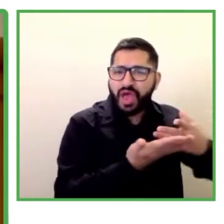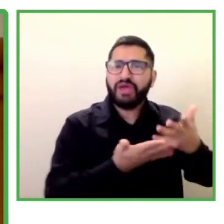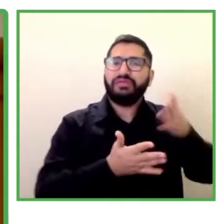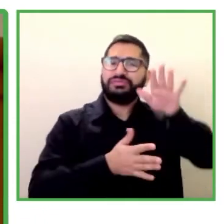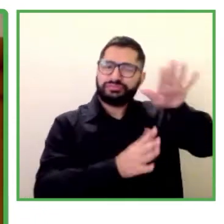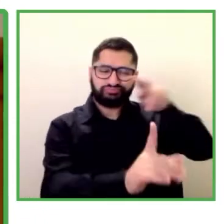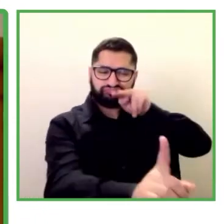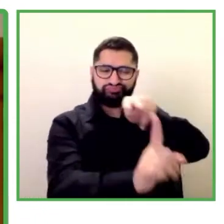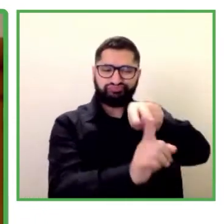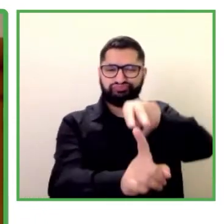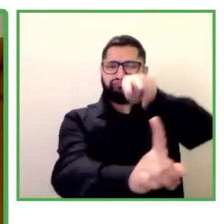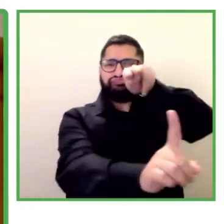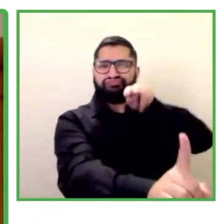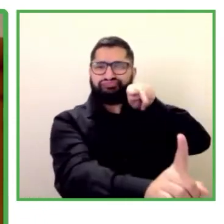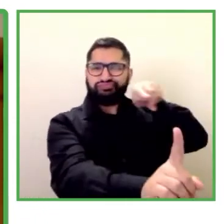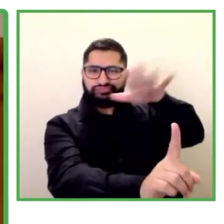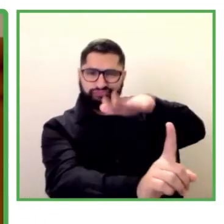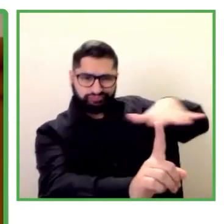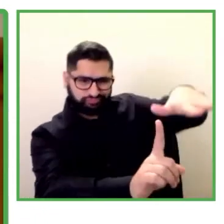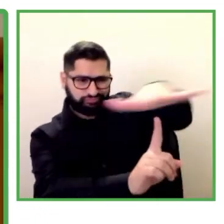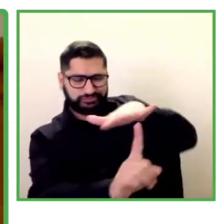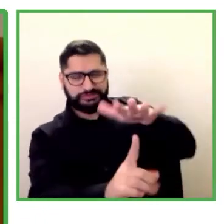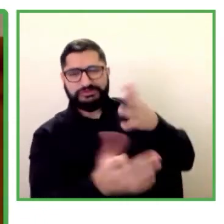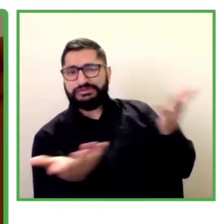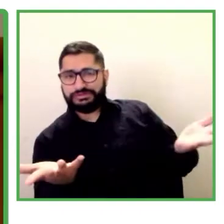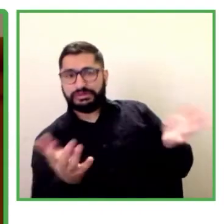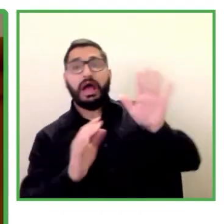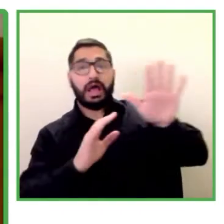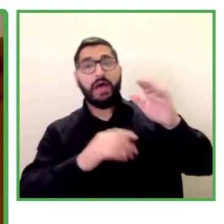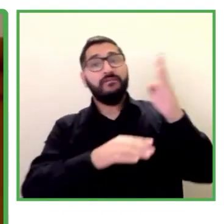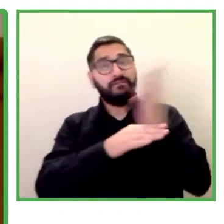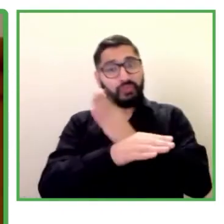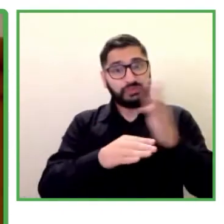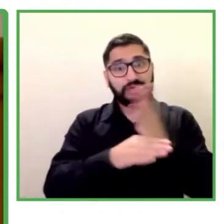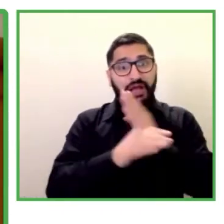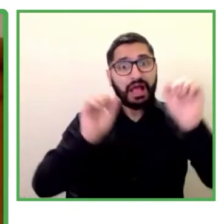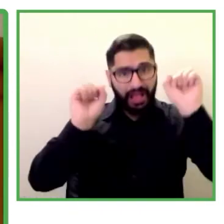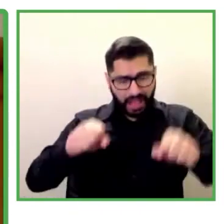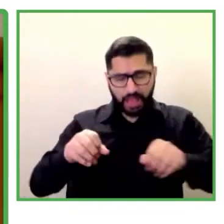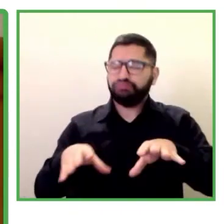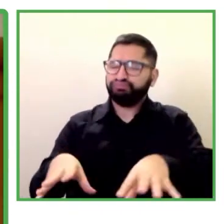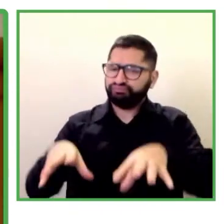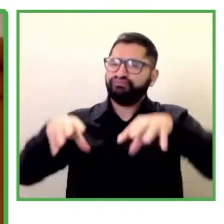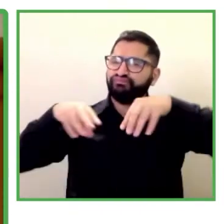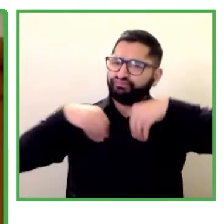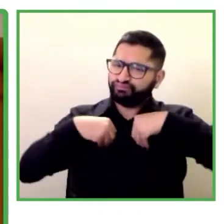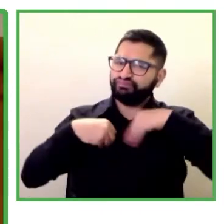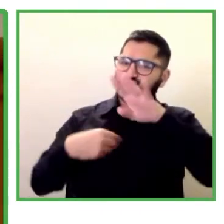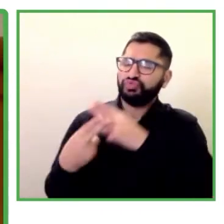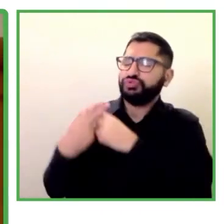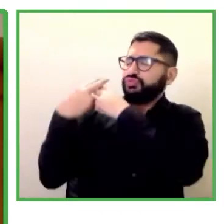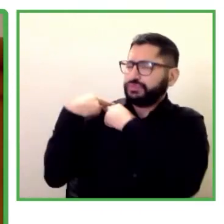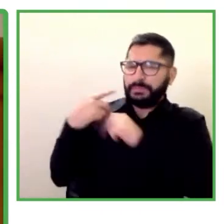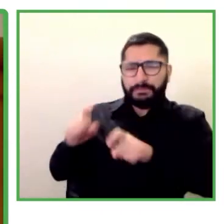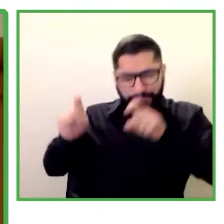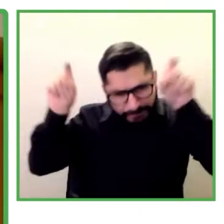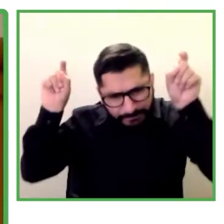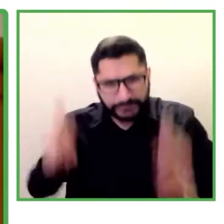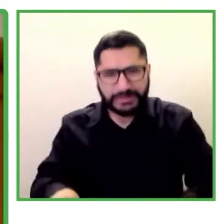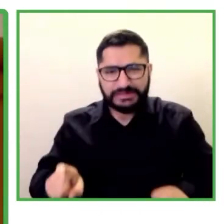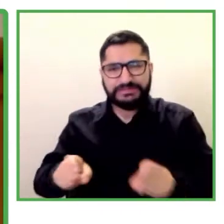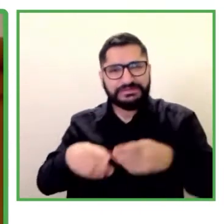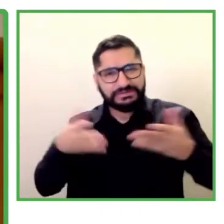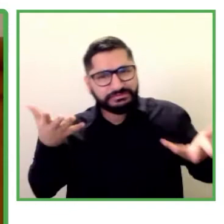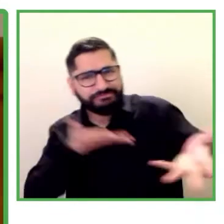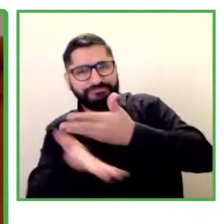pues la empresa tiene que implicarse porque tiene que hacer un bien social. Bueno, pues en estas redes de empresas, en estas plataformas de